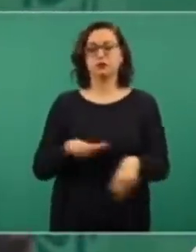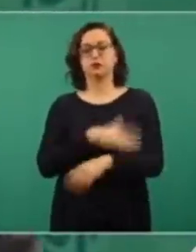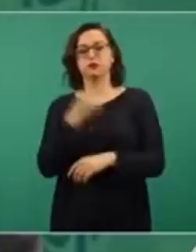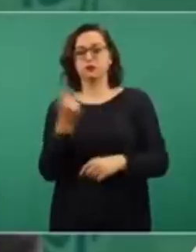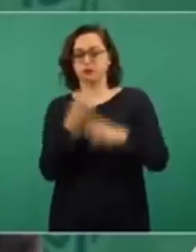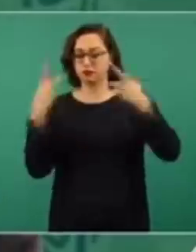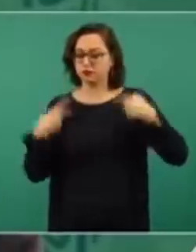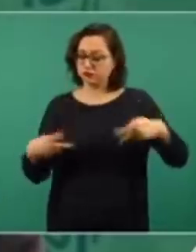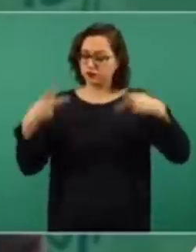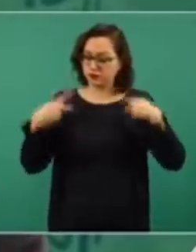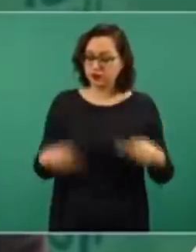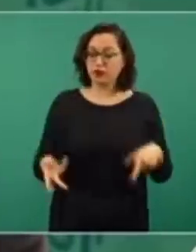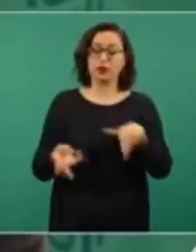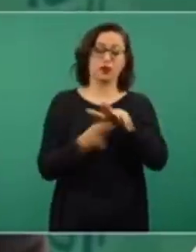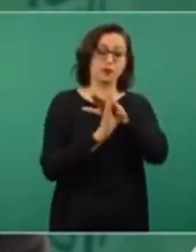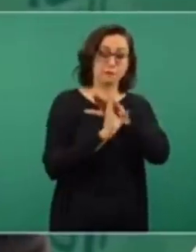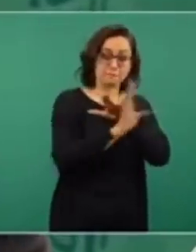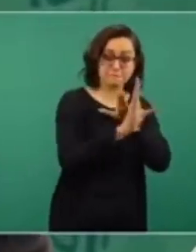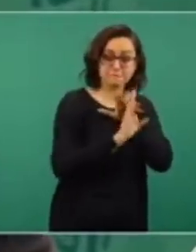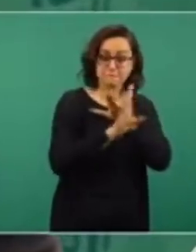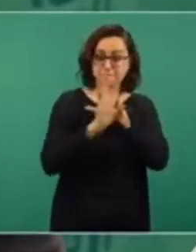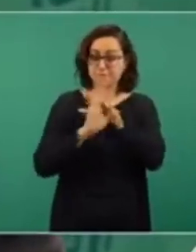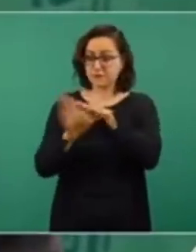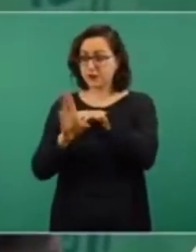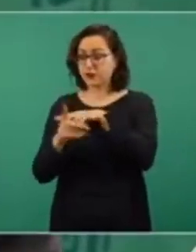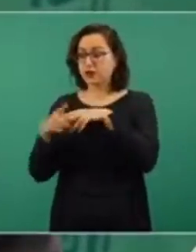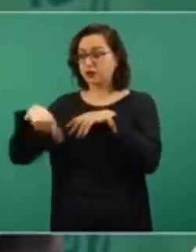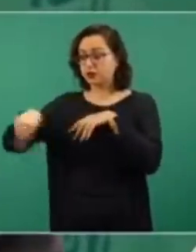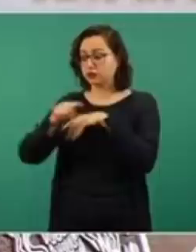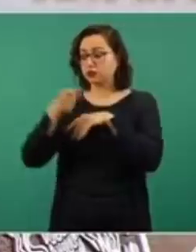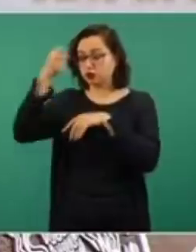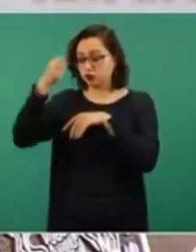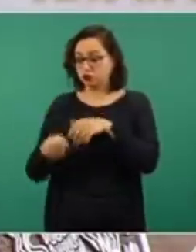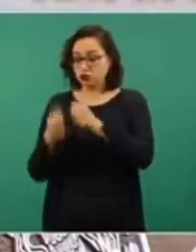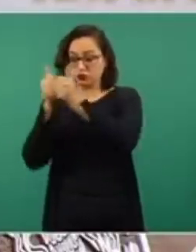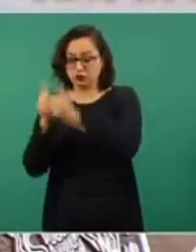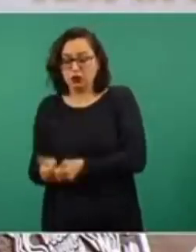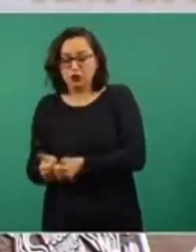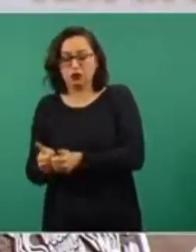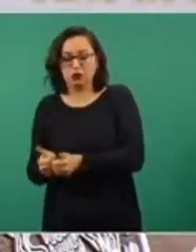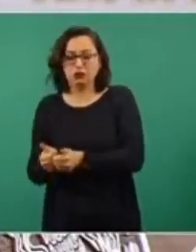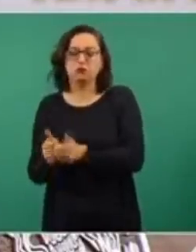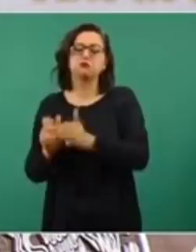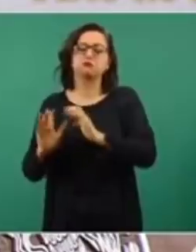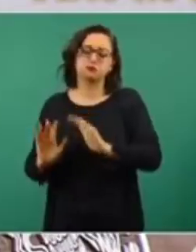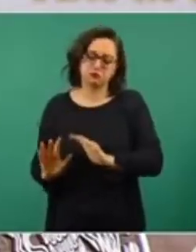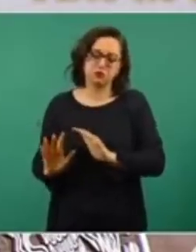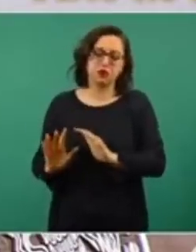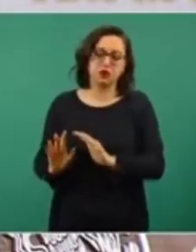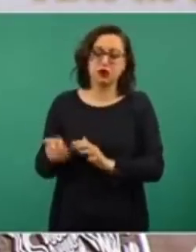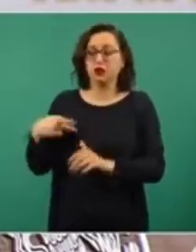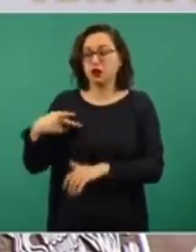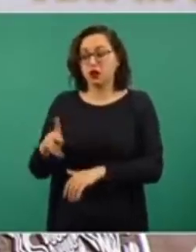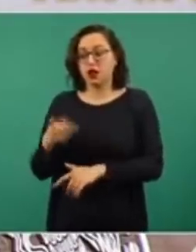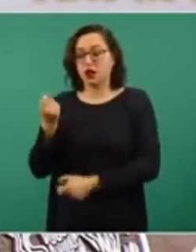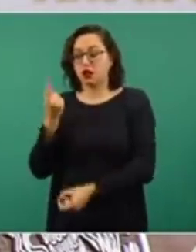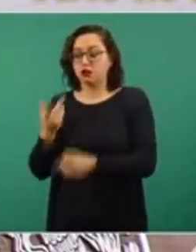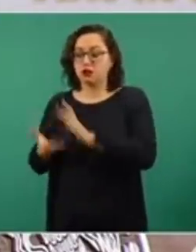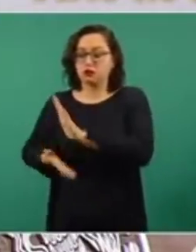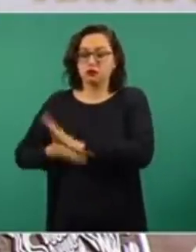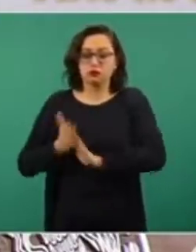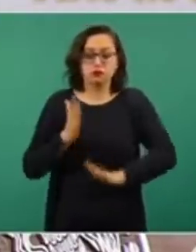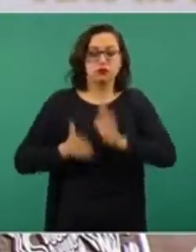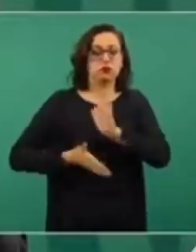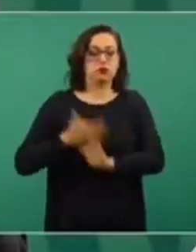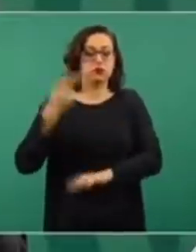migrantes en el sur de nuestro país que transiten hacia el norte.